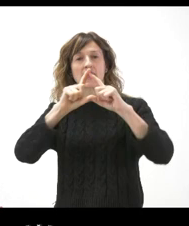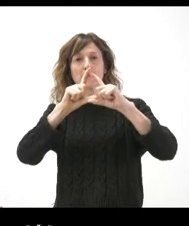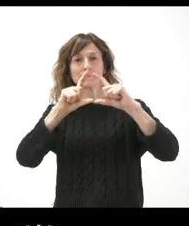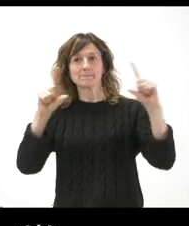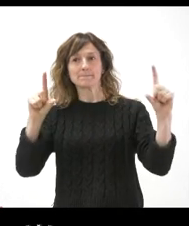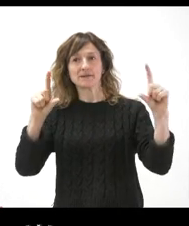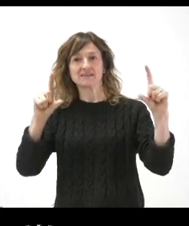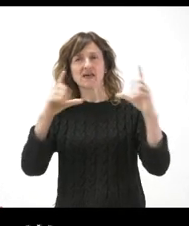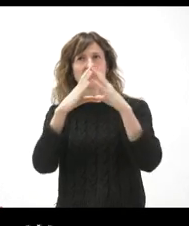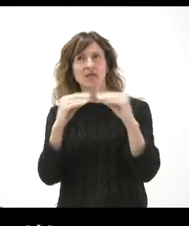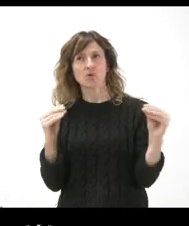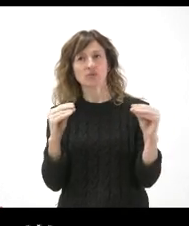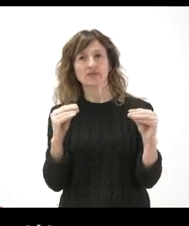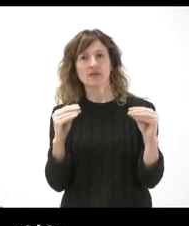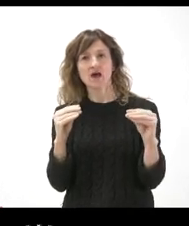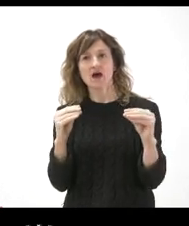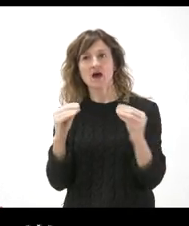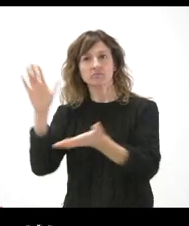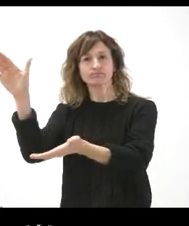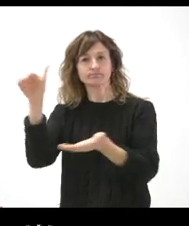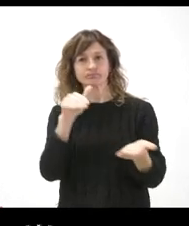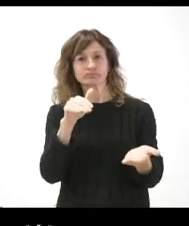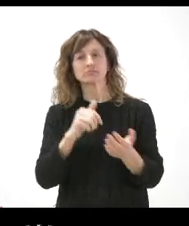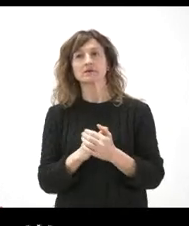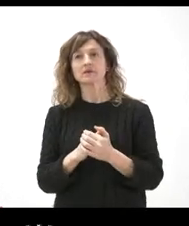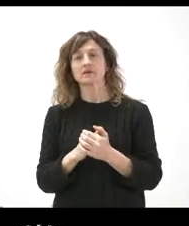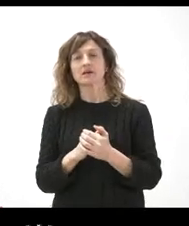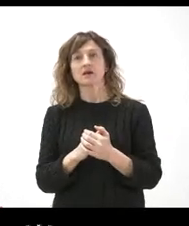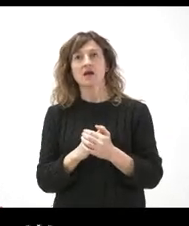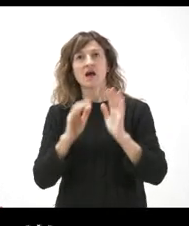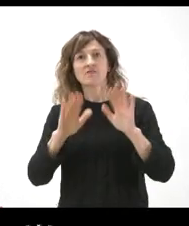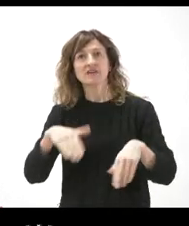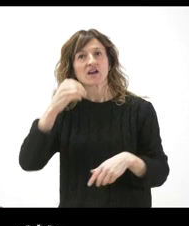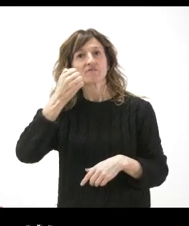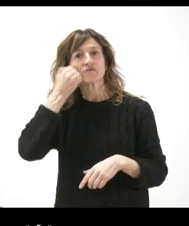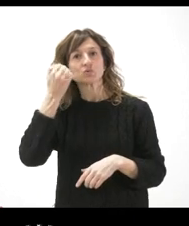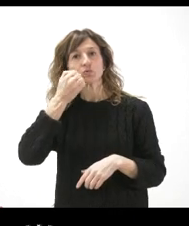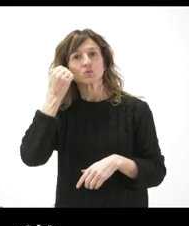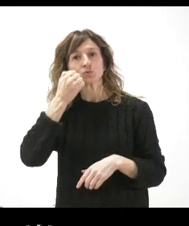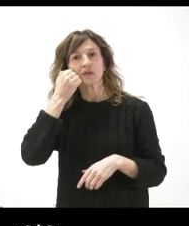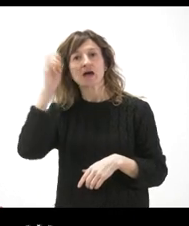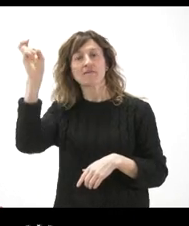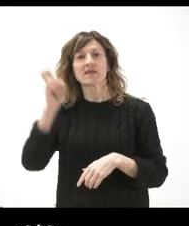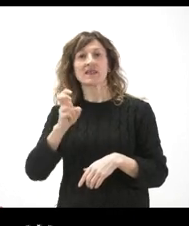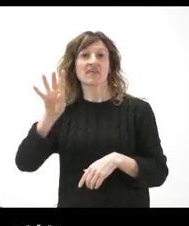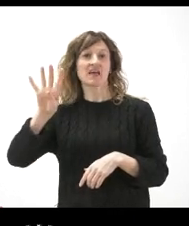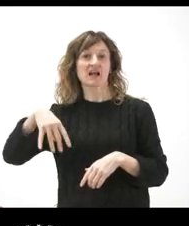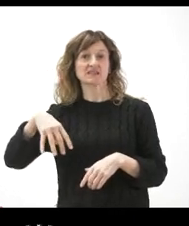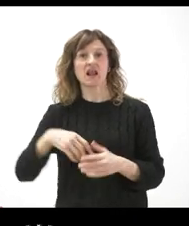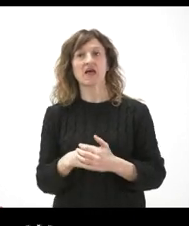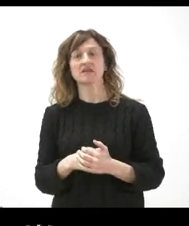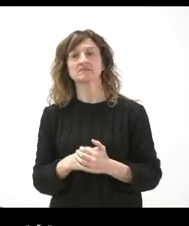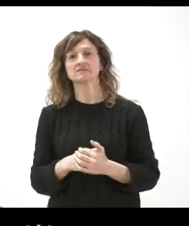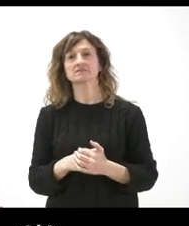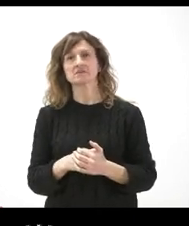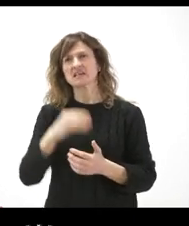a la lucha, que suministró al final una fruta de origen catalán, por sería de León,